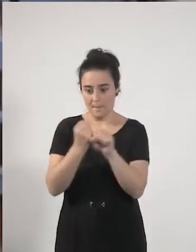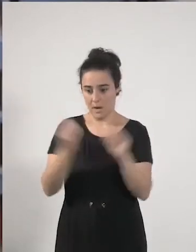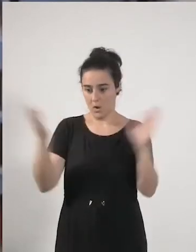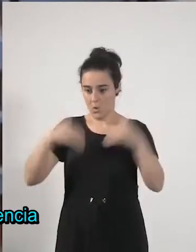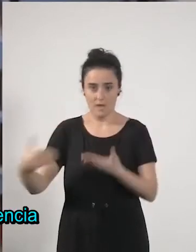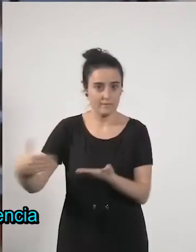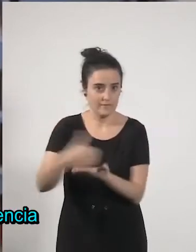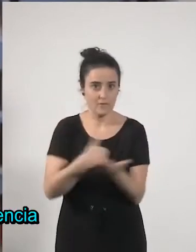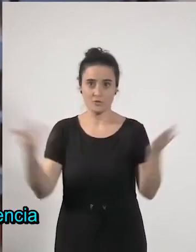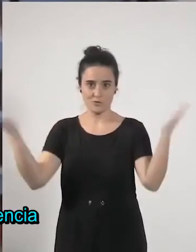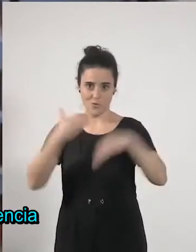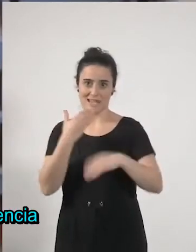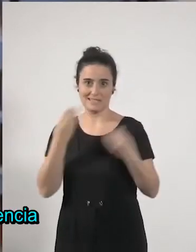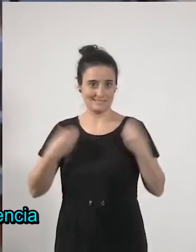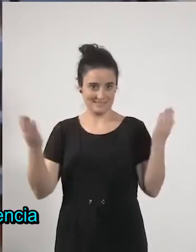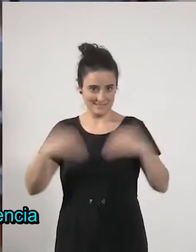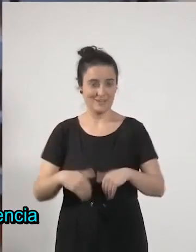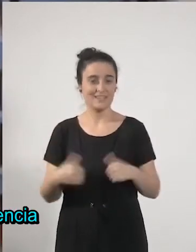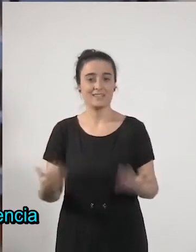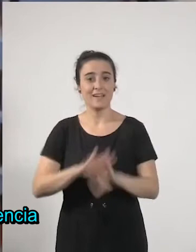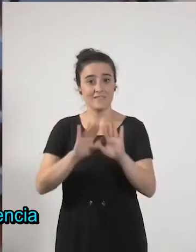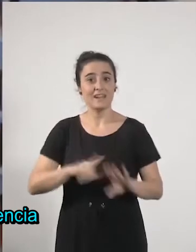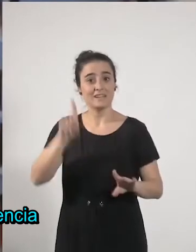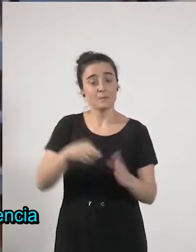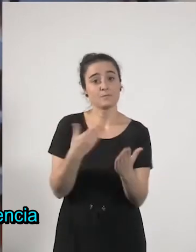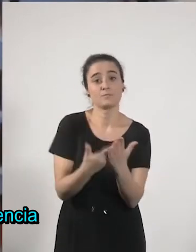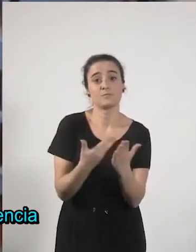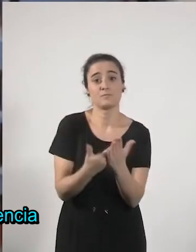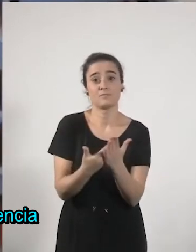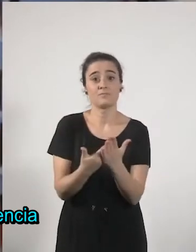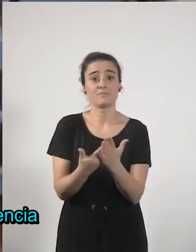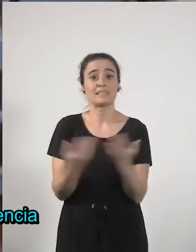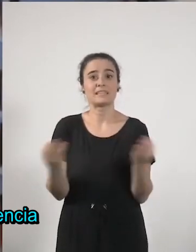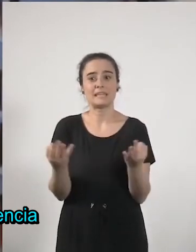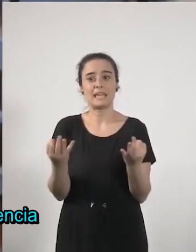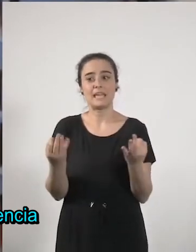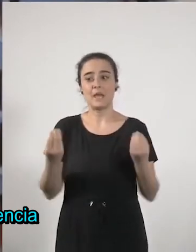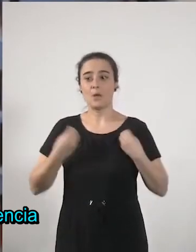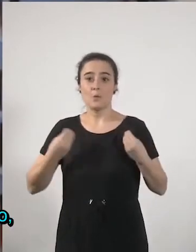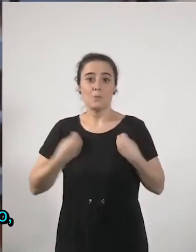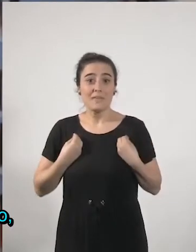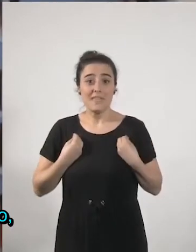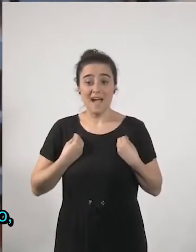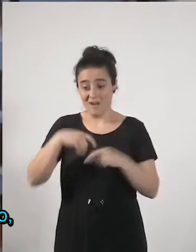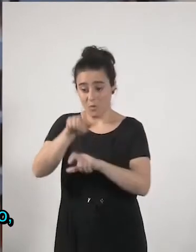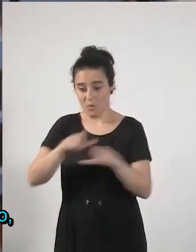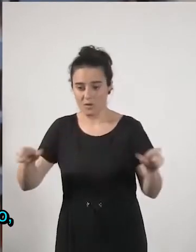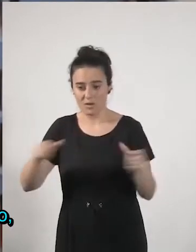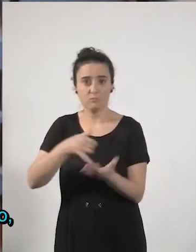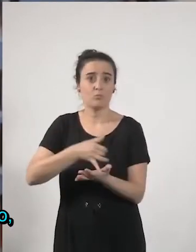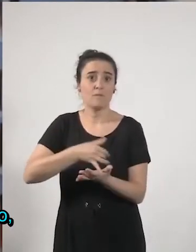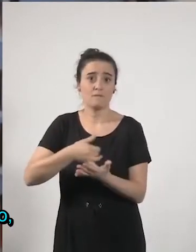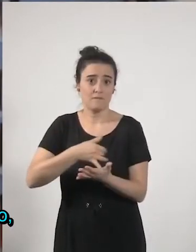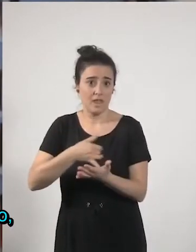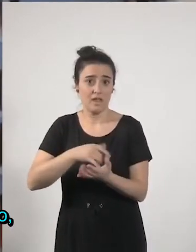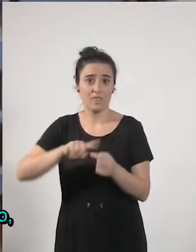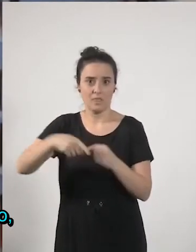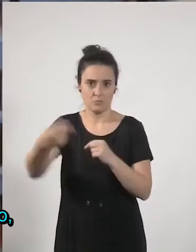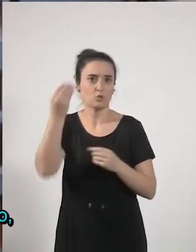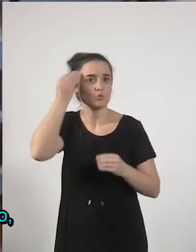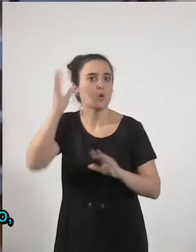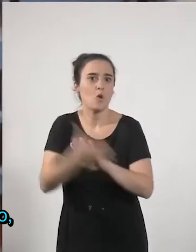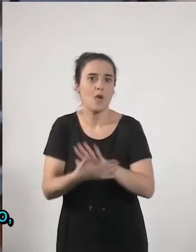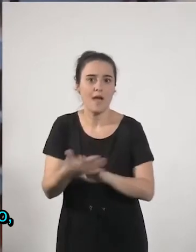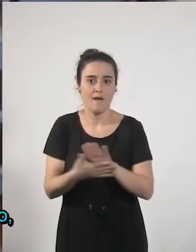¿no? Y, entonces, ha puesto también en evidencia la fragilidad de la vida humana, de la que luego se hablará, imagino, y que la